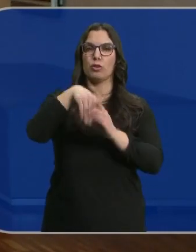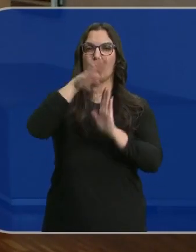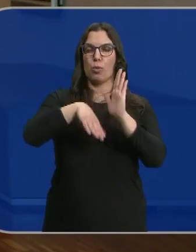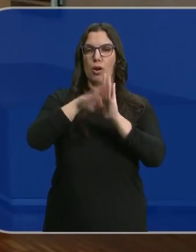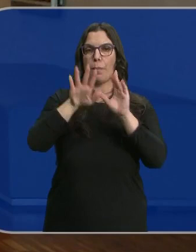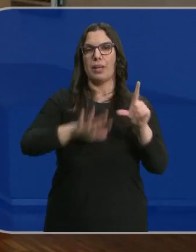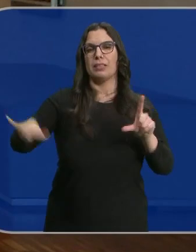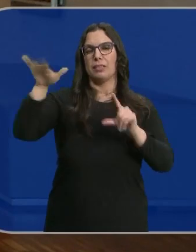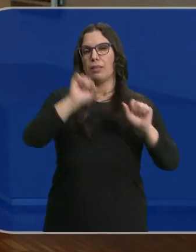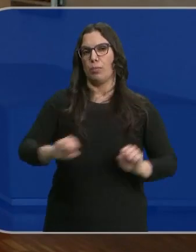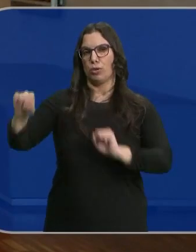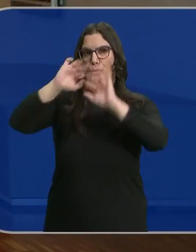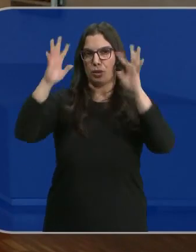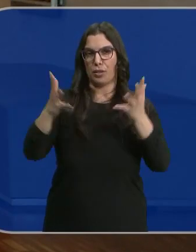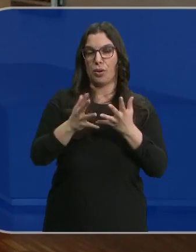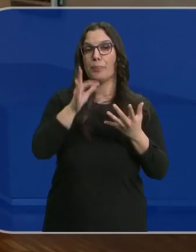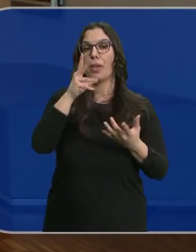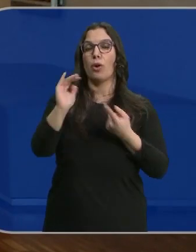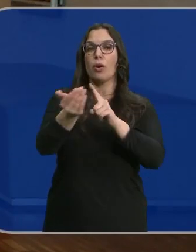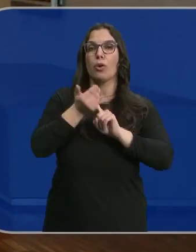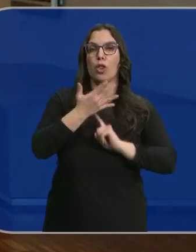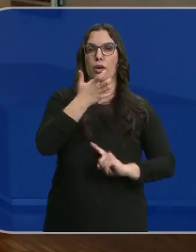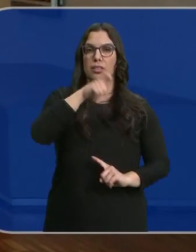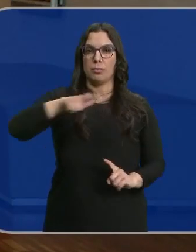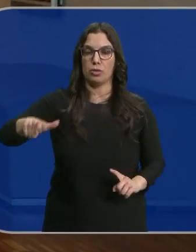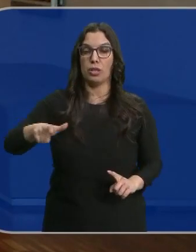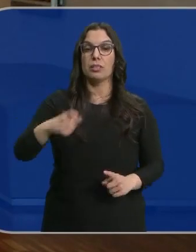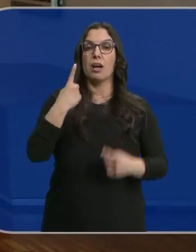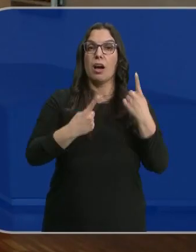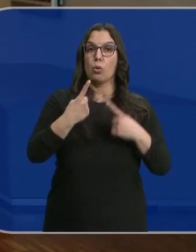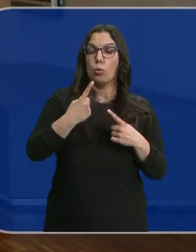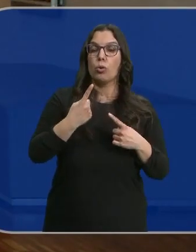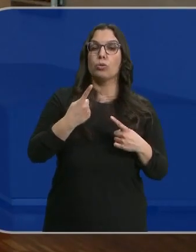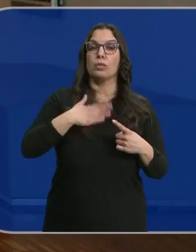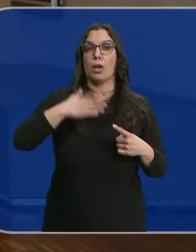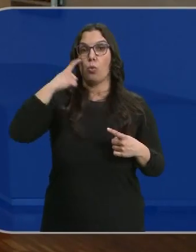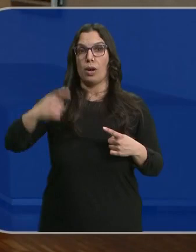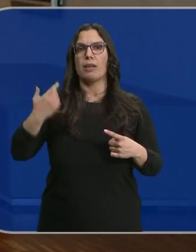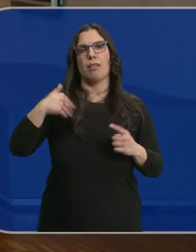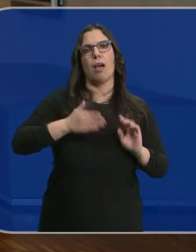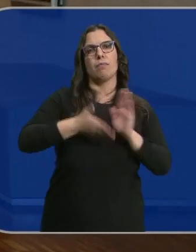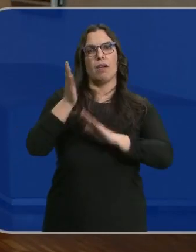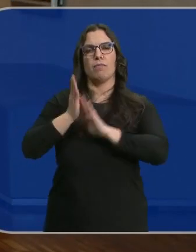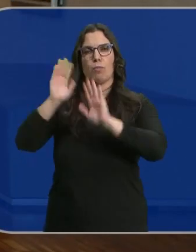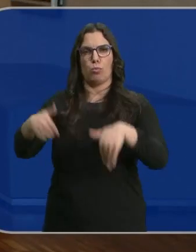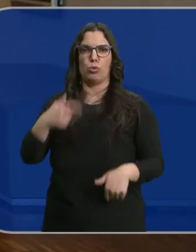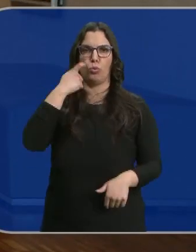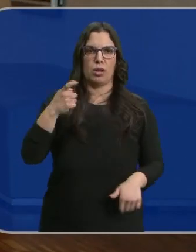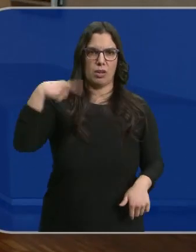Estatal de Protección Internacional. Ahora tienen acogidos a 500. Algunos de sus compatriotas han regresado ya a su país.